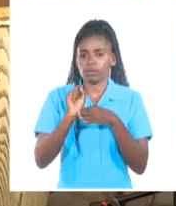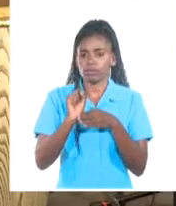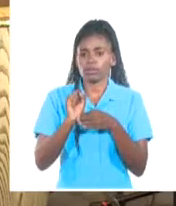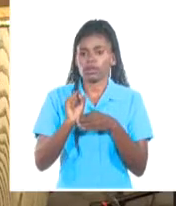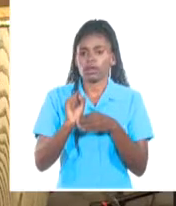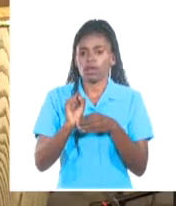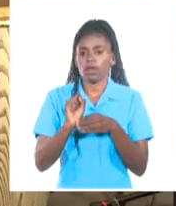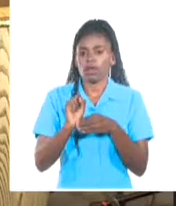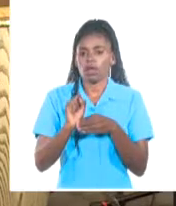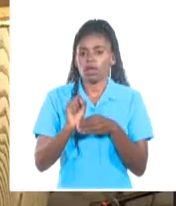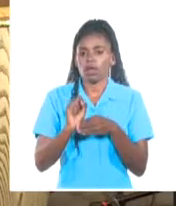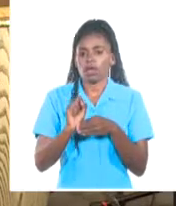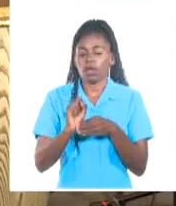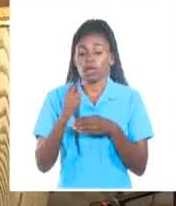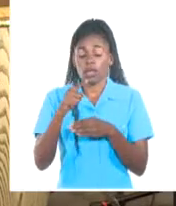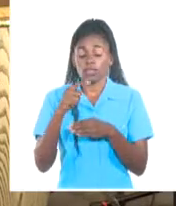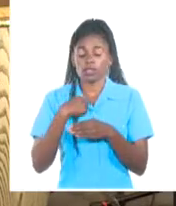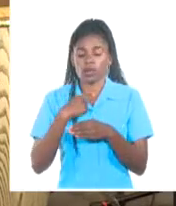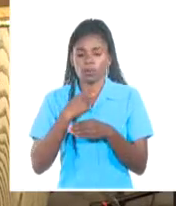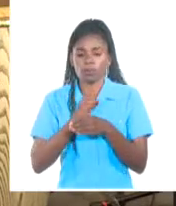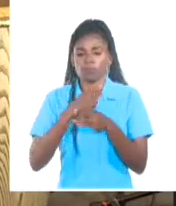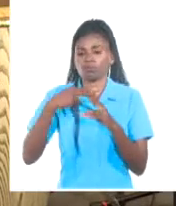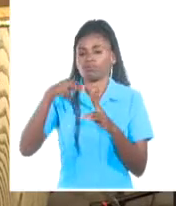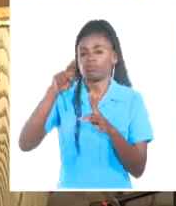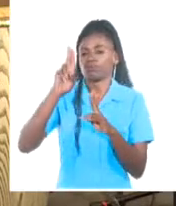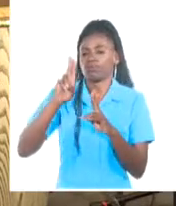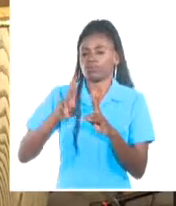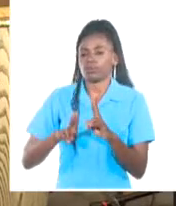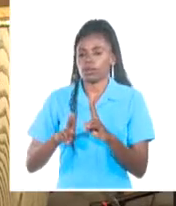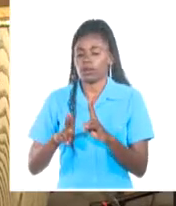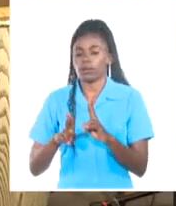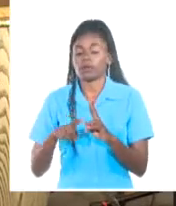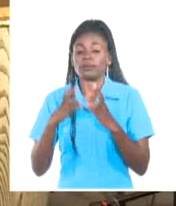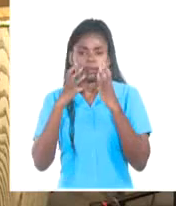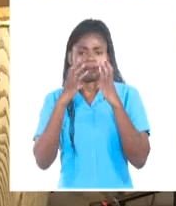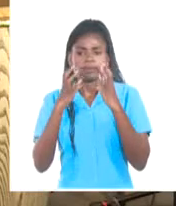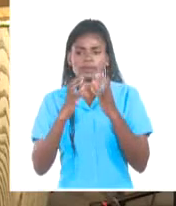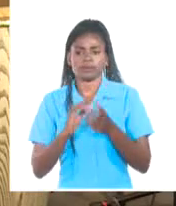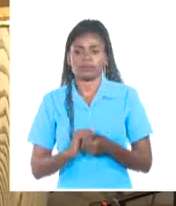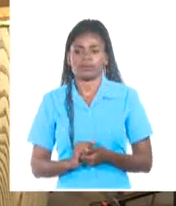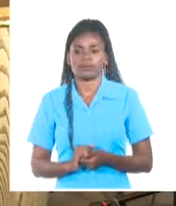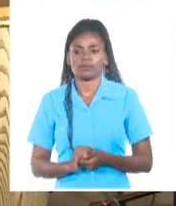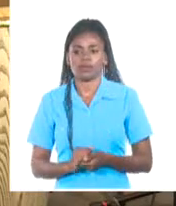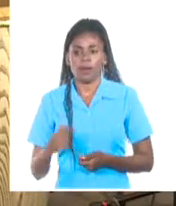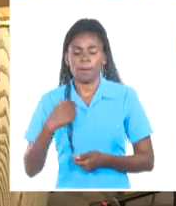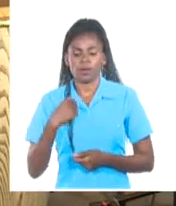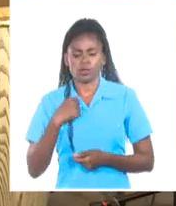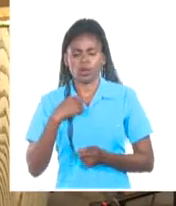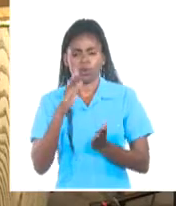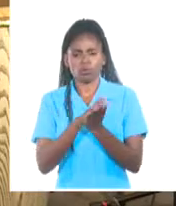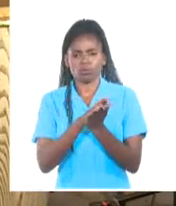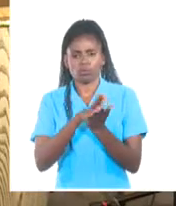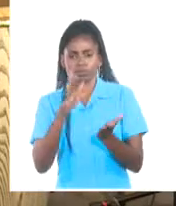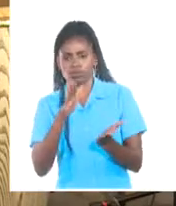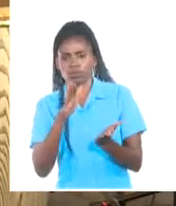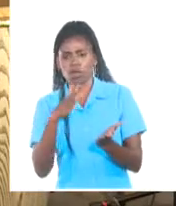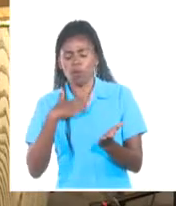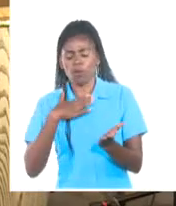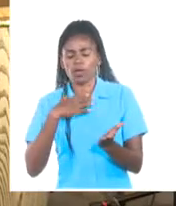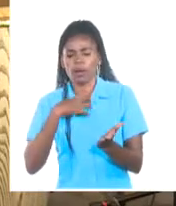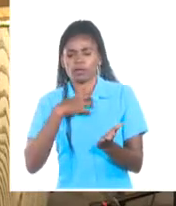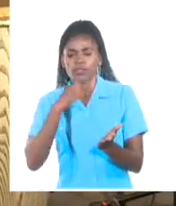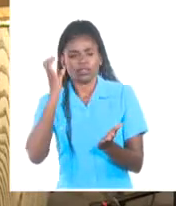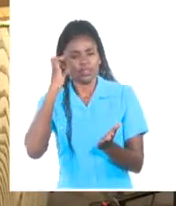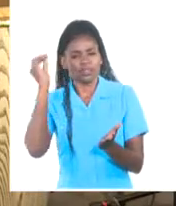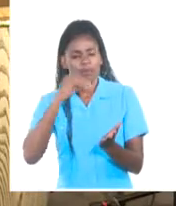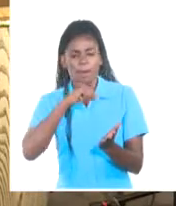una carga dramática importante, pero yo procuré, porque sé que era el sentir de mi madre también,